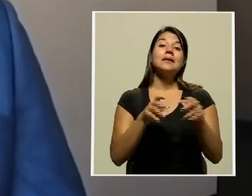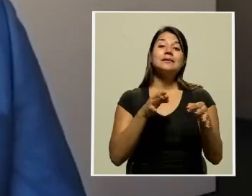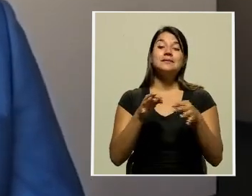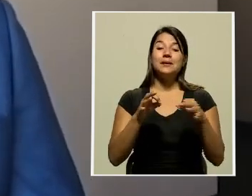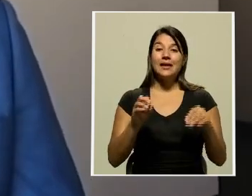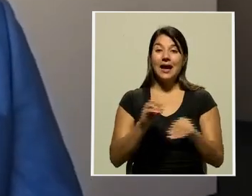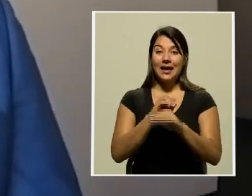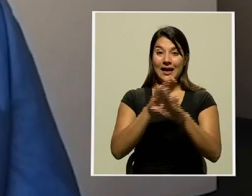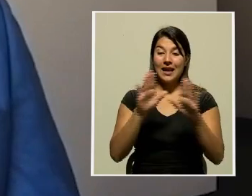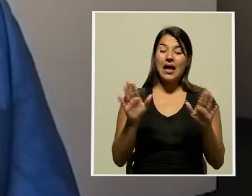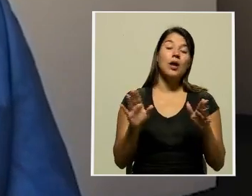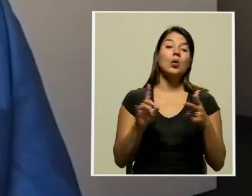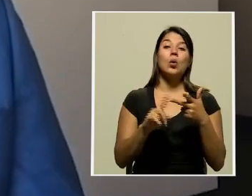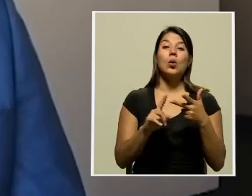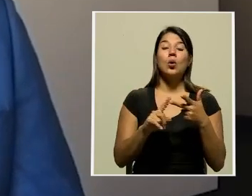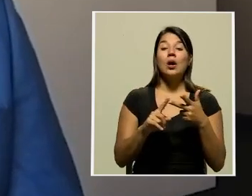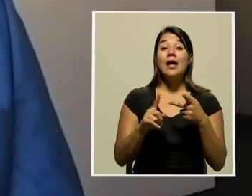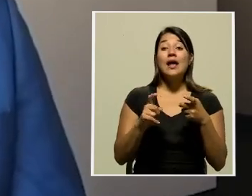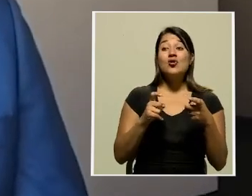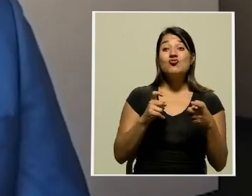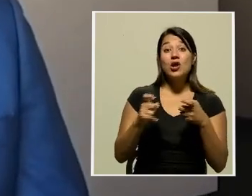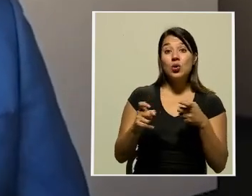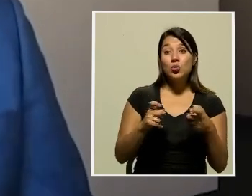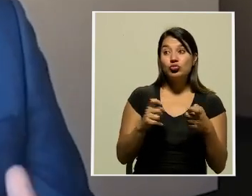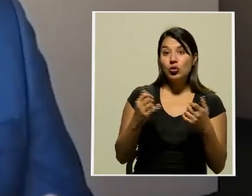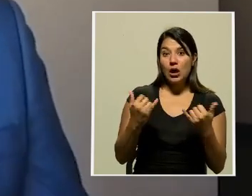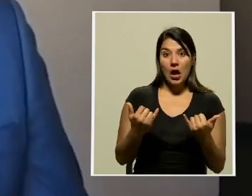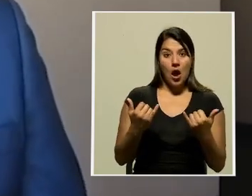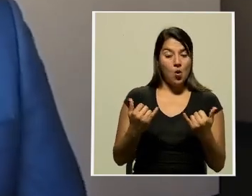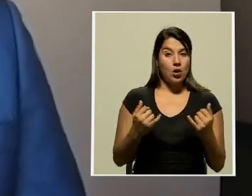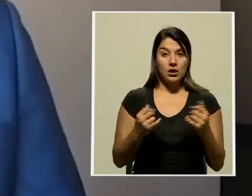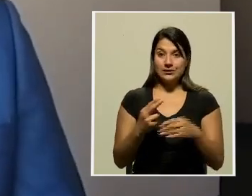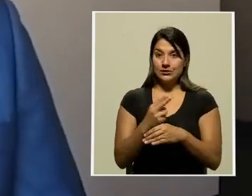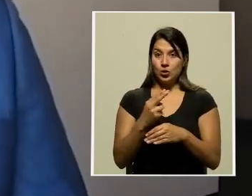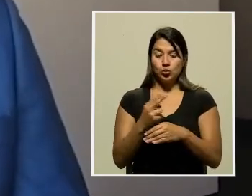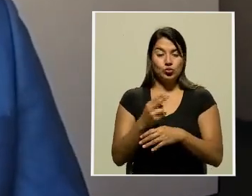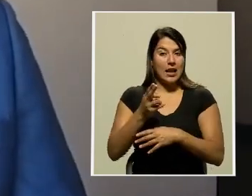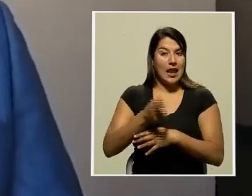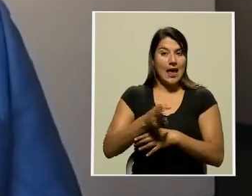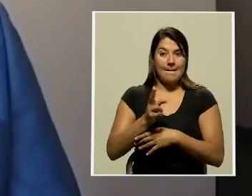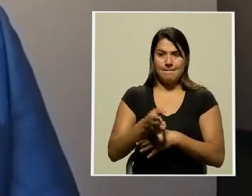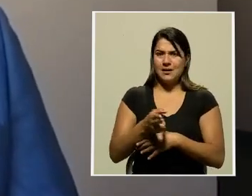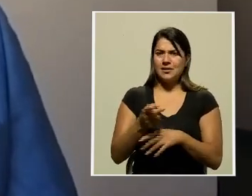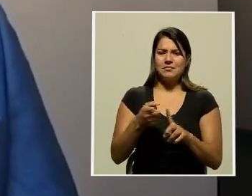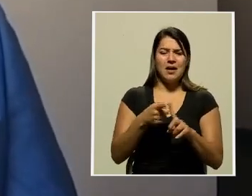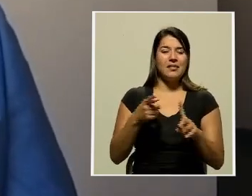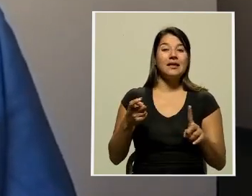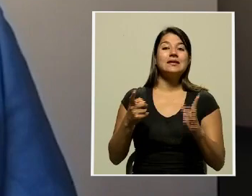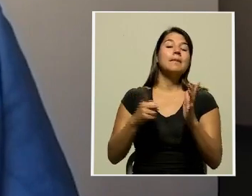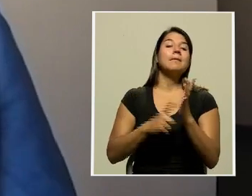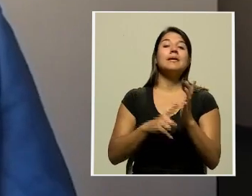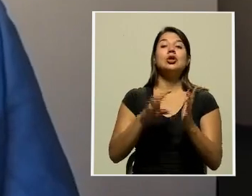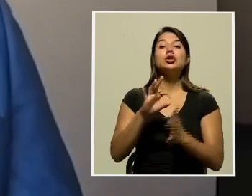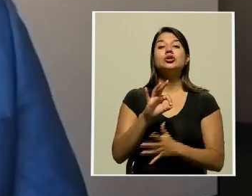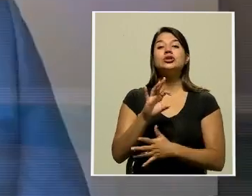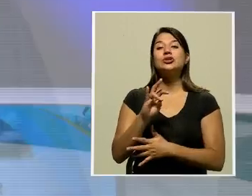tema de herencias, señalando que la regulación que se aplica es la misma regulación vigente desde 1971.